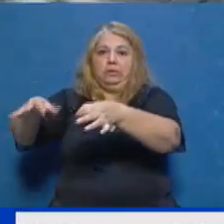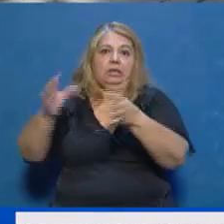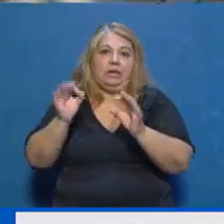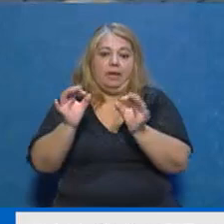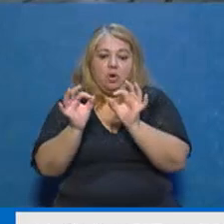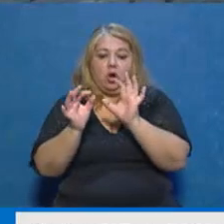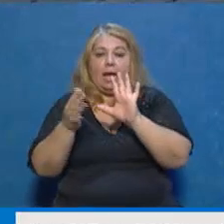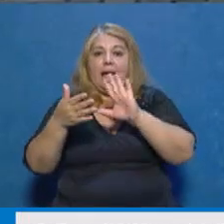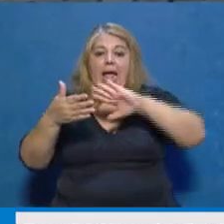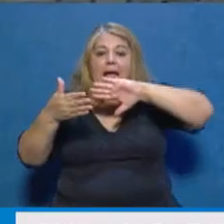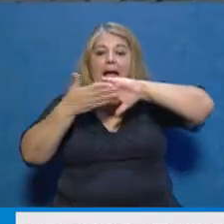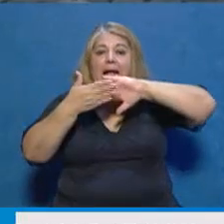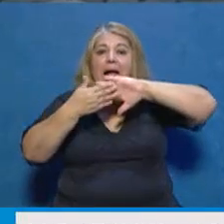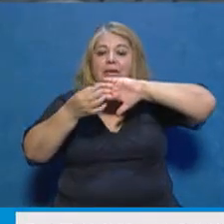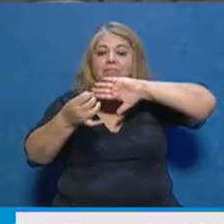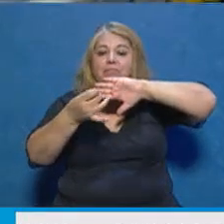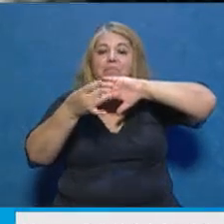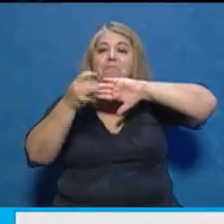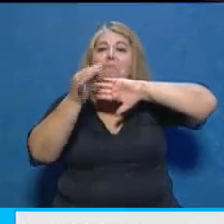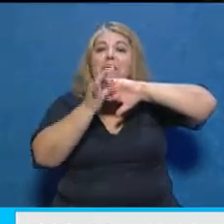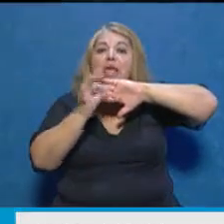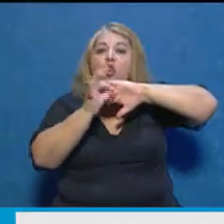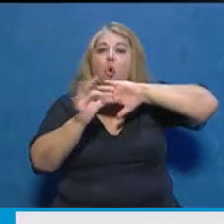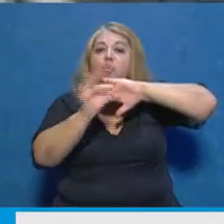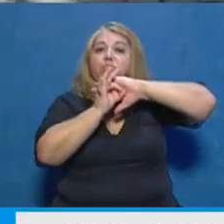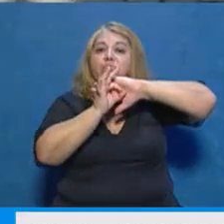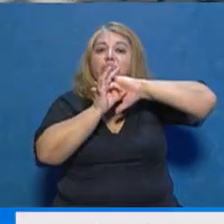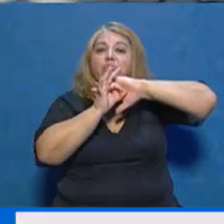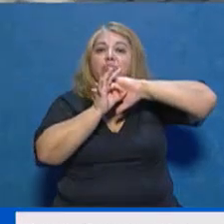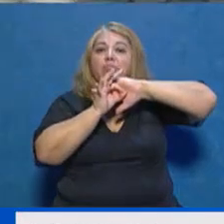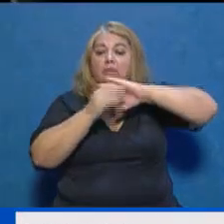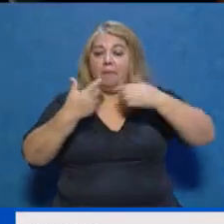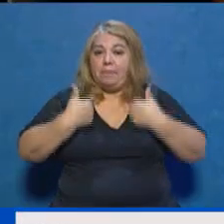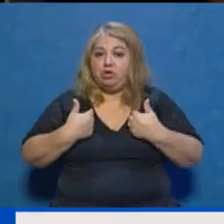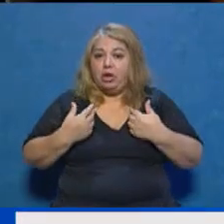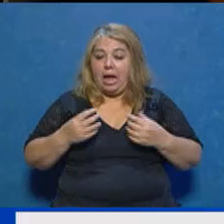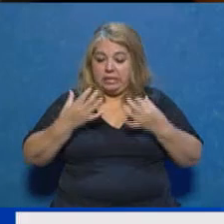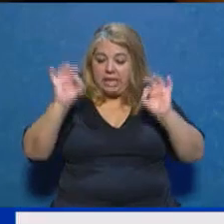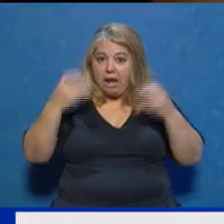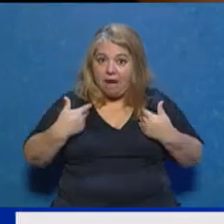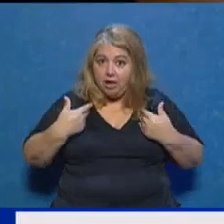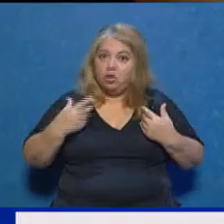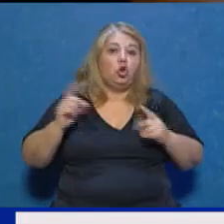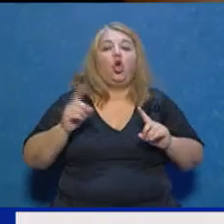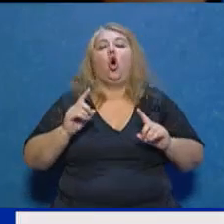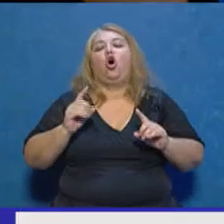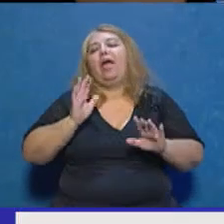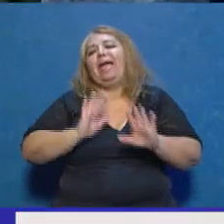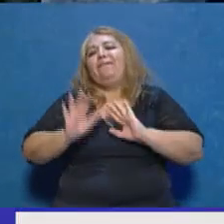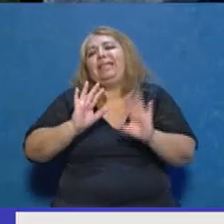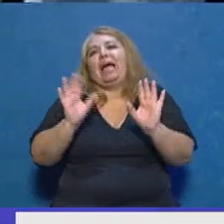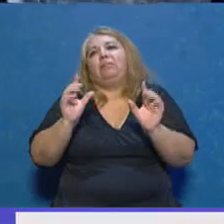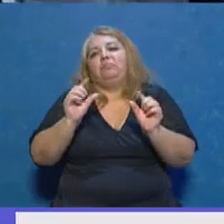virus, ¿no? Y también acordarnos que no protege al que lo lleva puesto, sino que evita hasta cierta